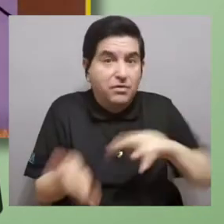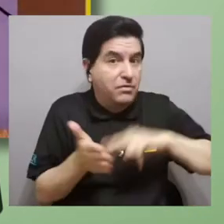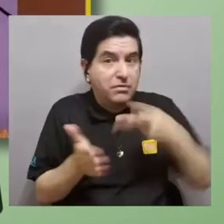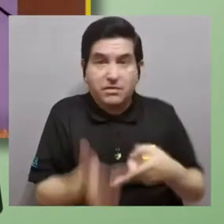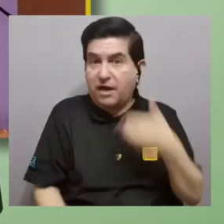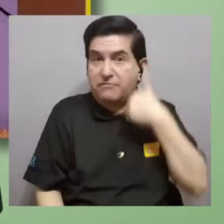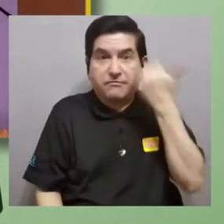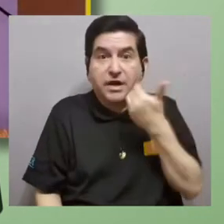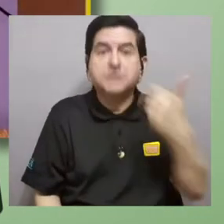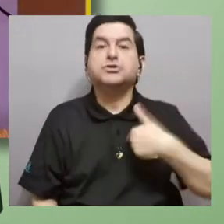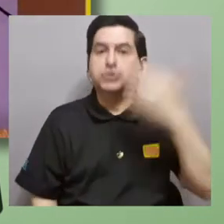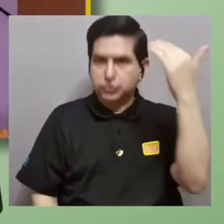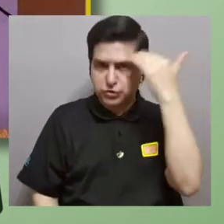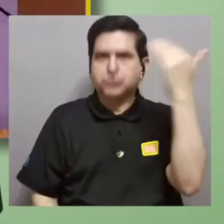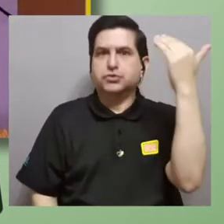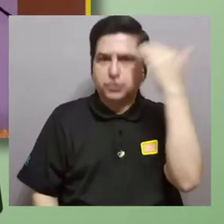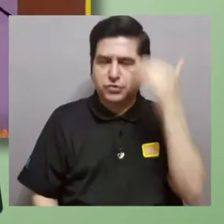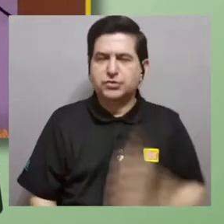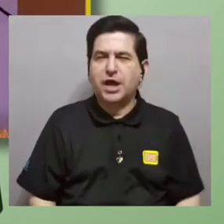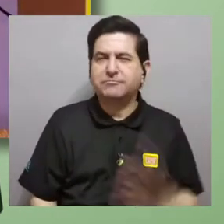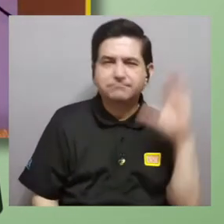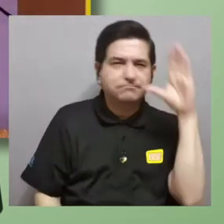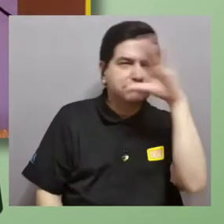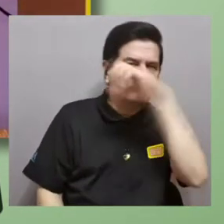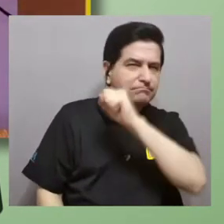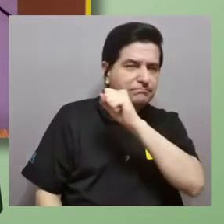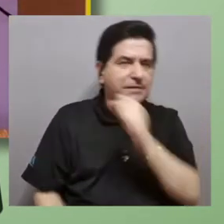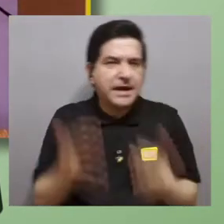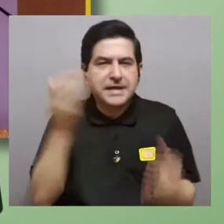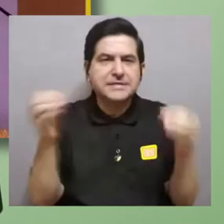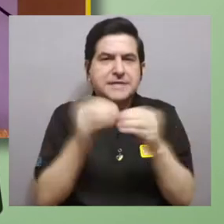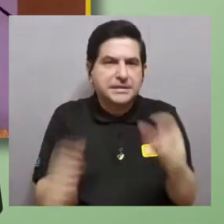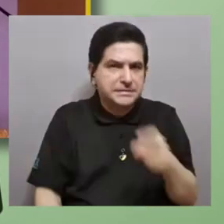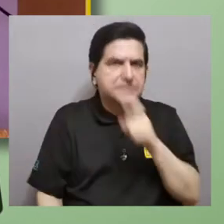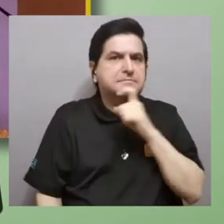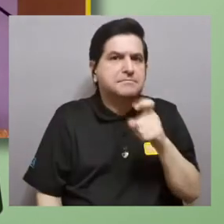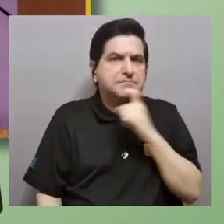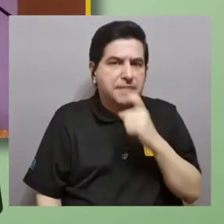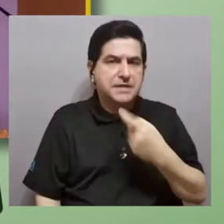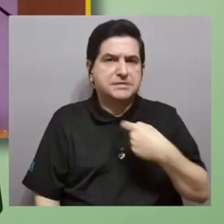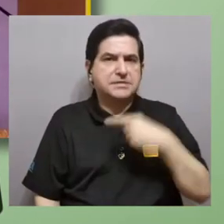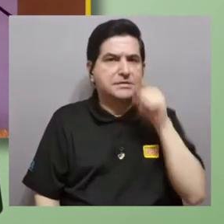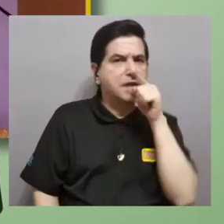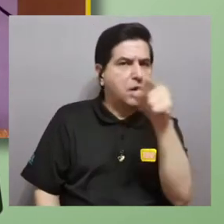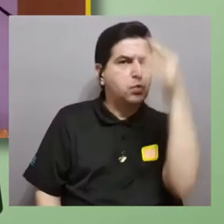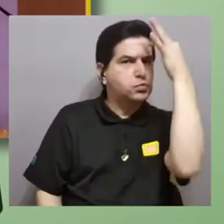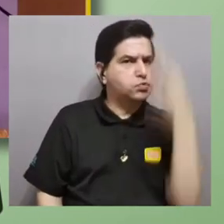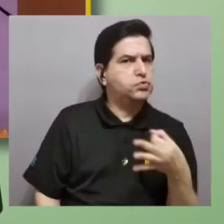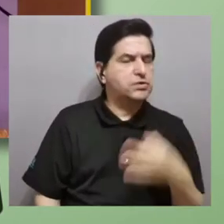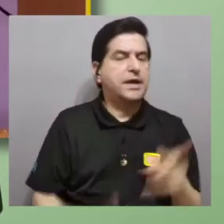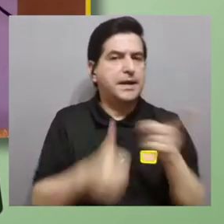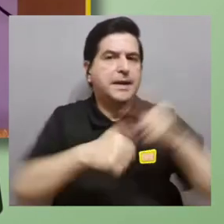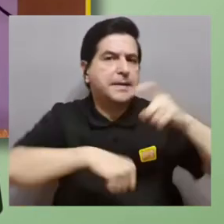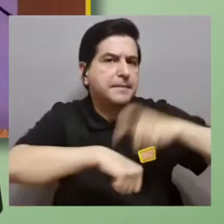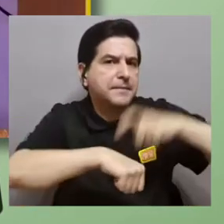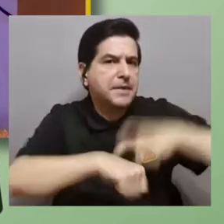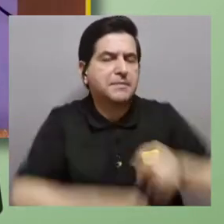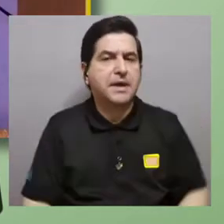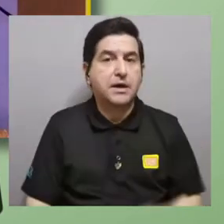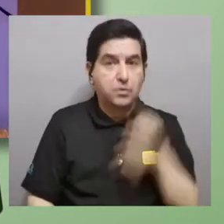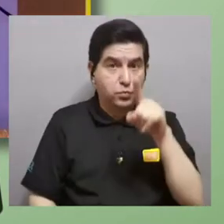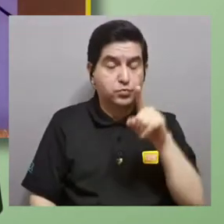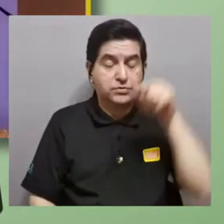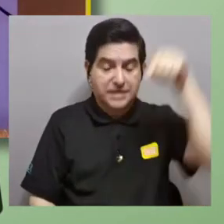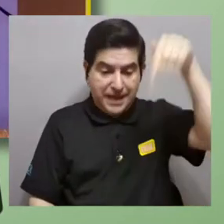no fue fácil, lo sé, y hasta sospecho que fue un poco más difícil de lo que crees. En primer lugar,